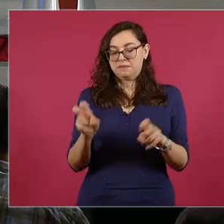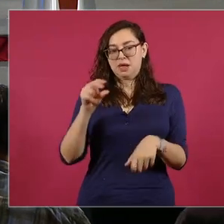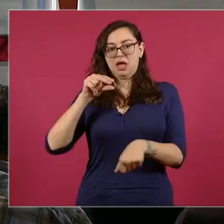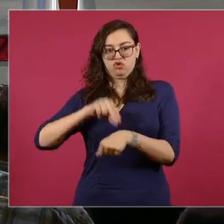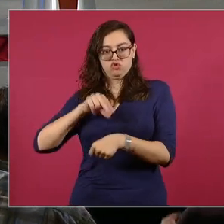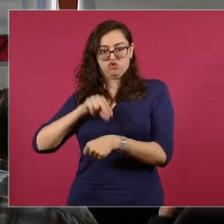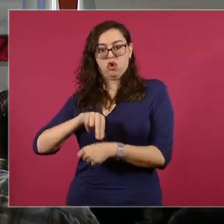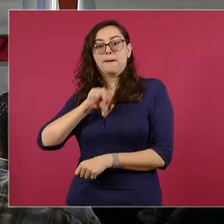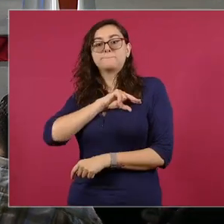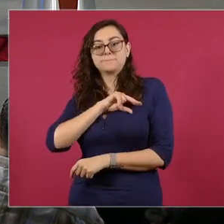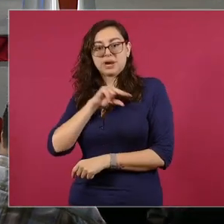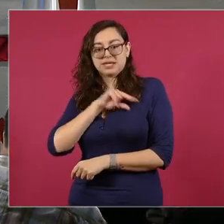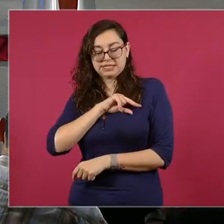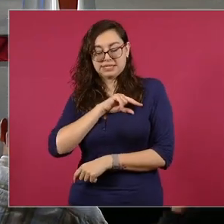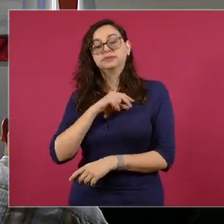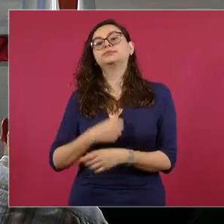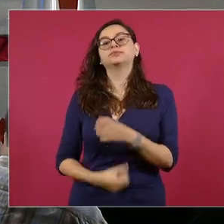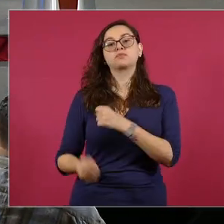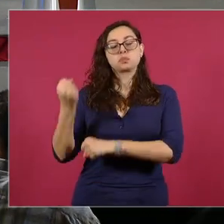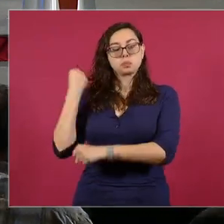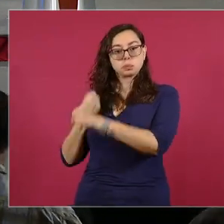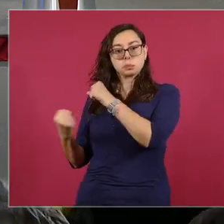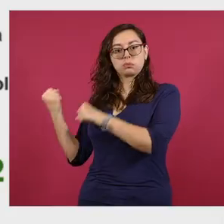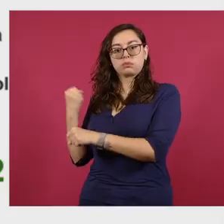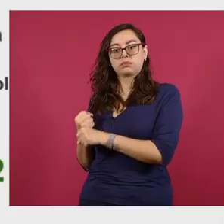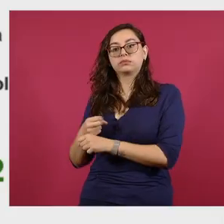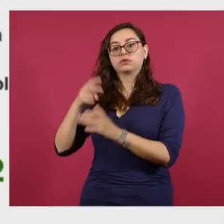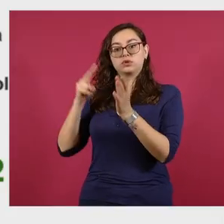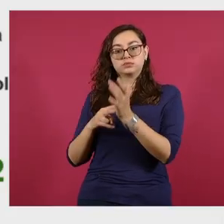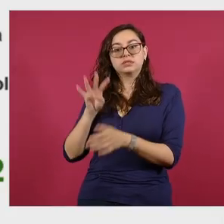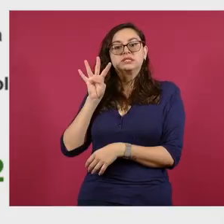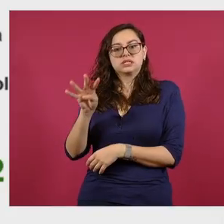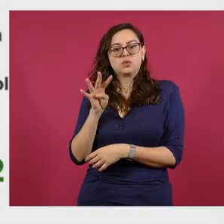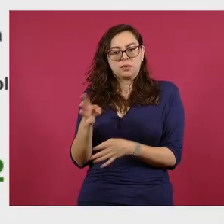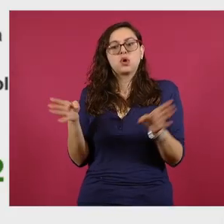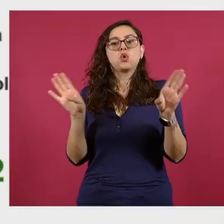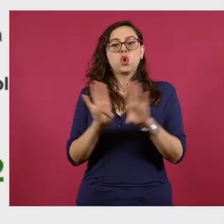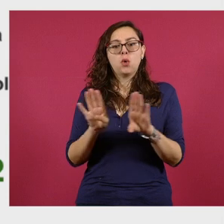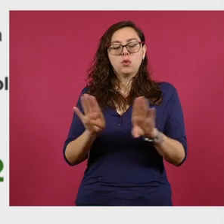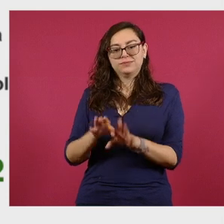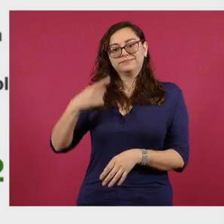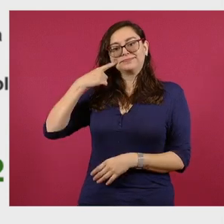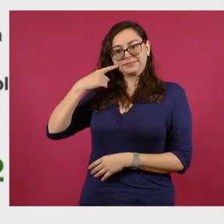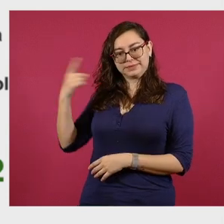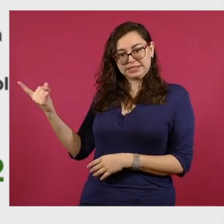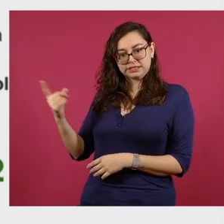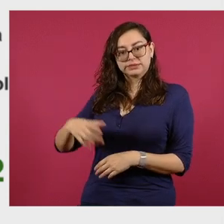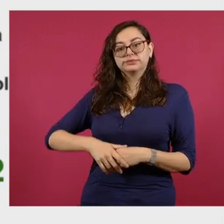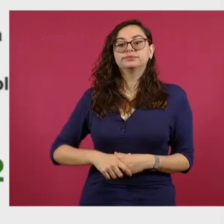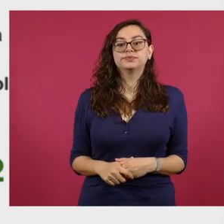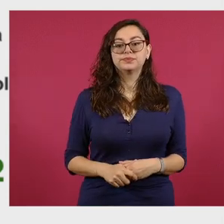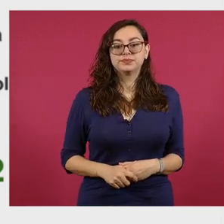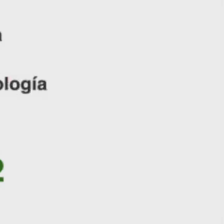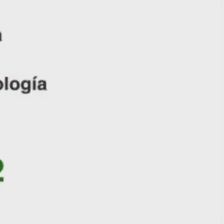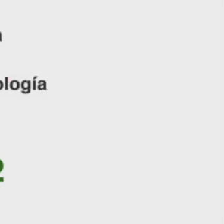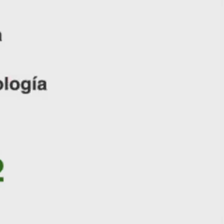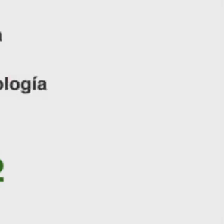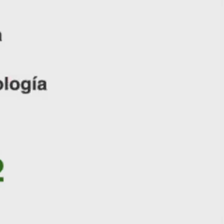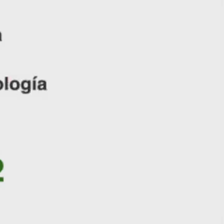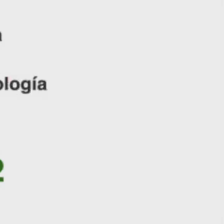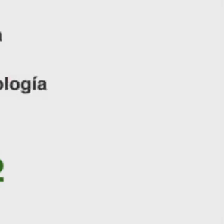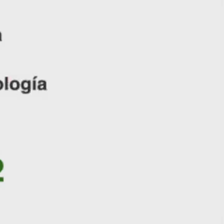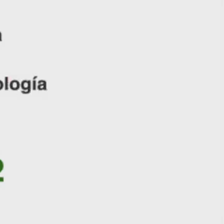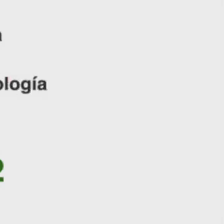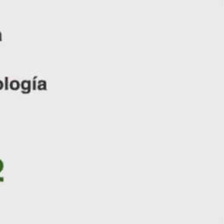para darnos una idea, en 2019 se tenían 18 mil 614 médicas y médicos